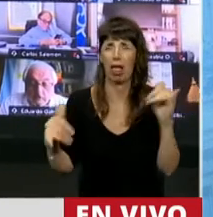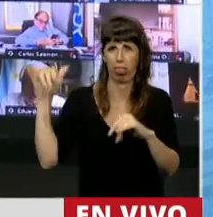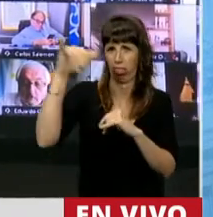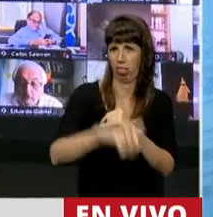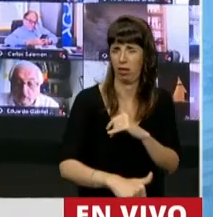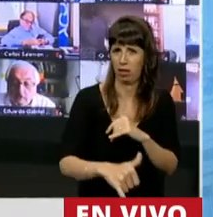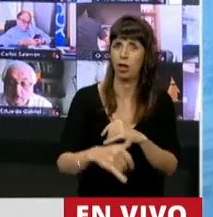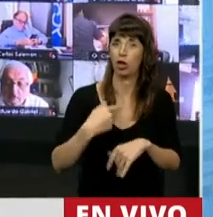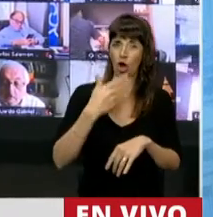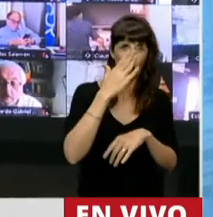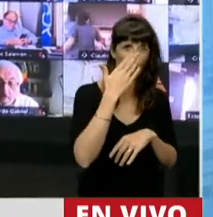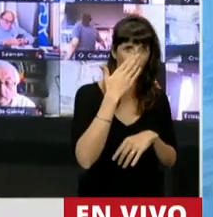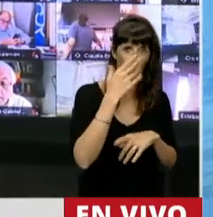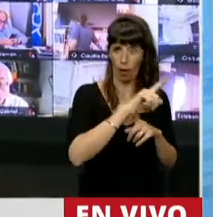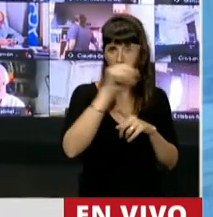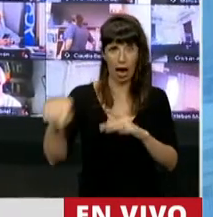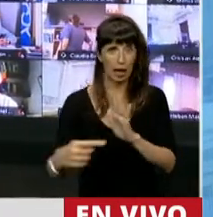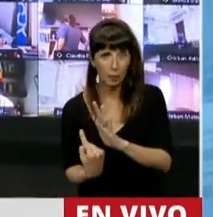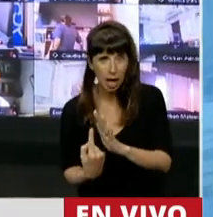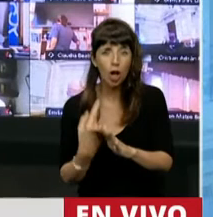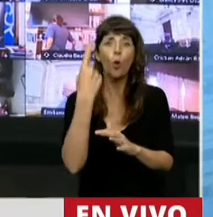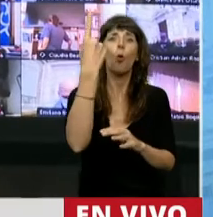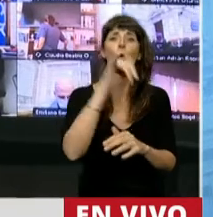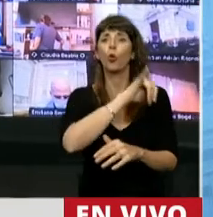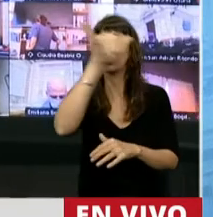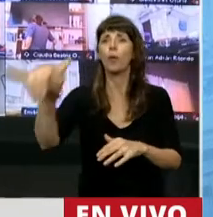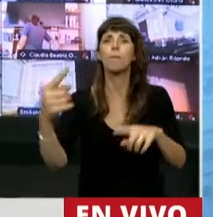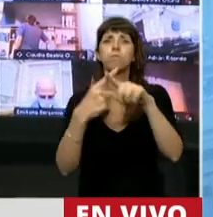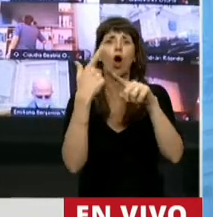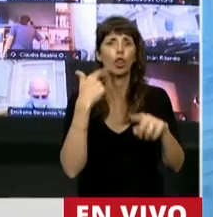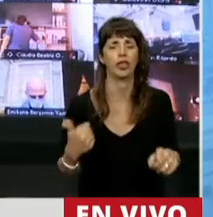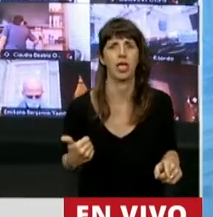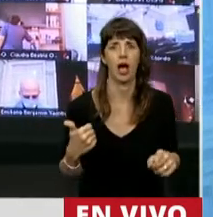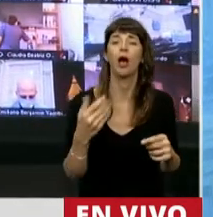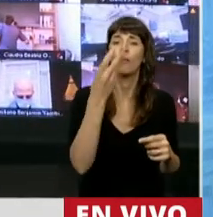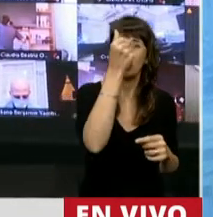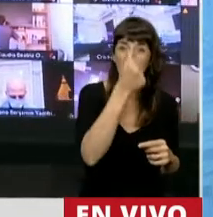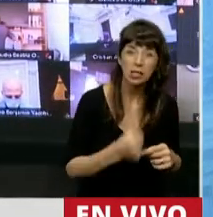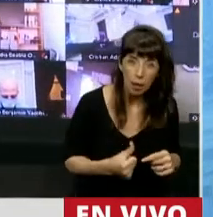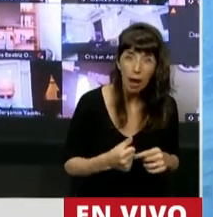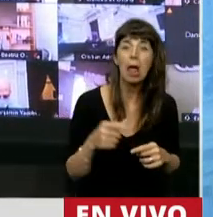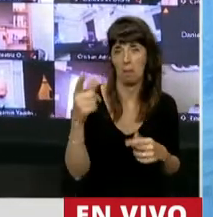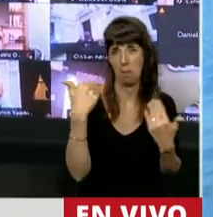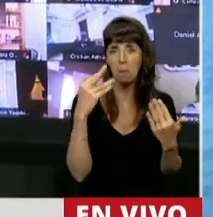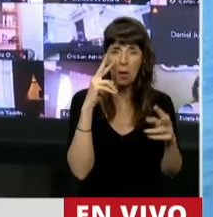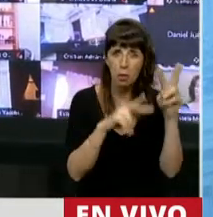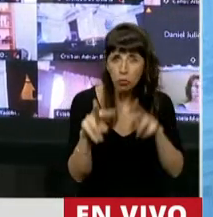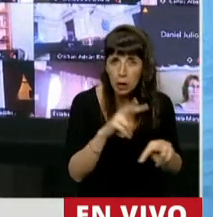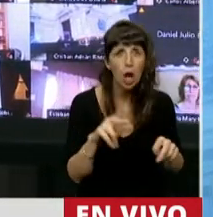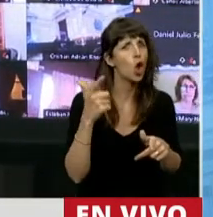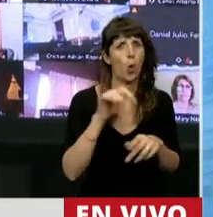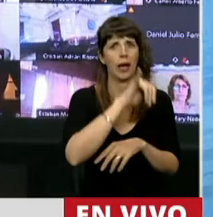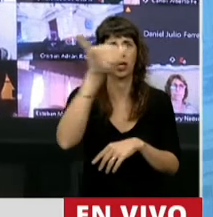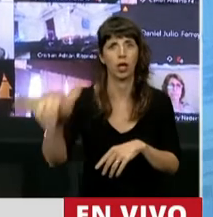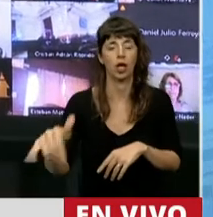Tenemos desde la ciudad de Córdoba un solo vuelo por día. Entonces, sábado y domingo lo pueden chequear, no había vuelos. Hoy,